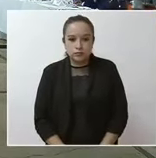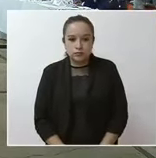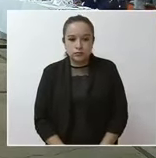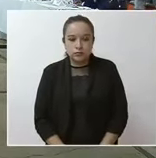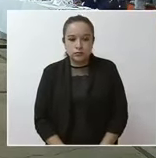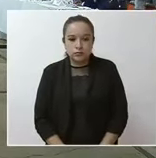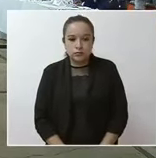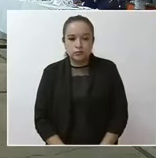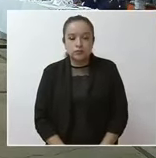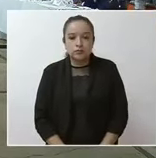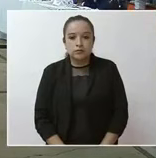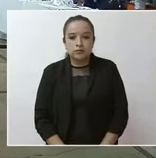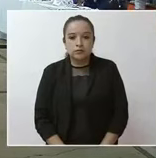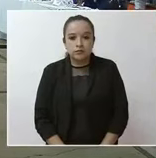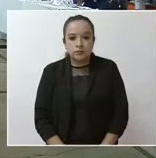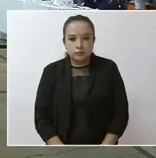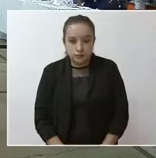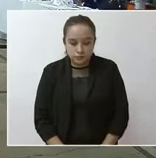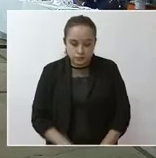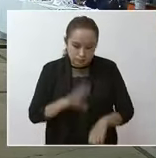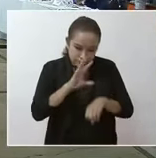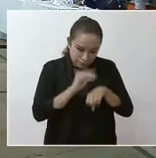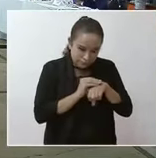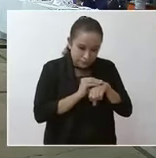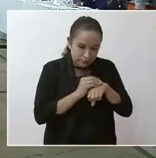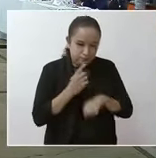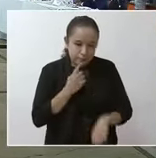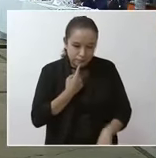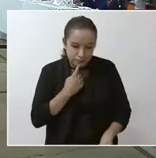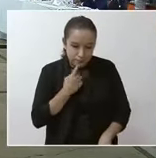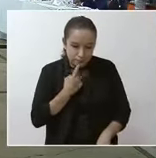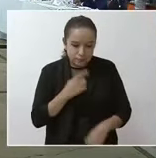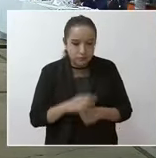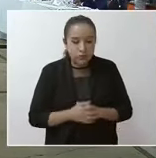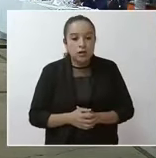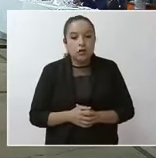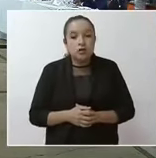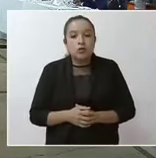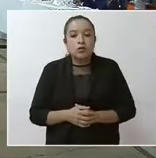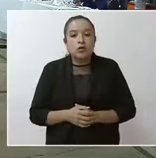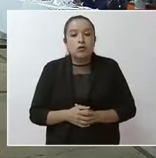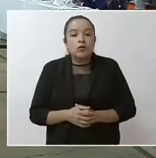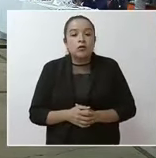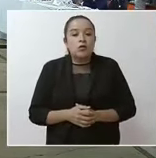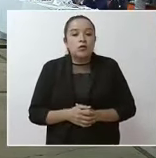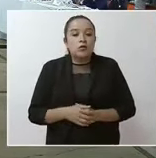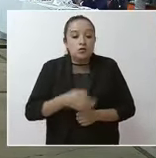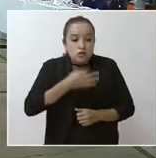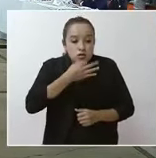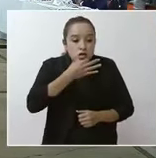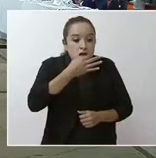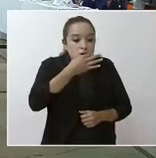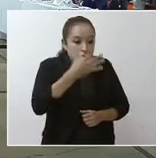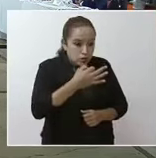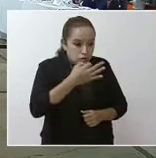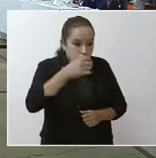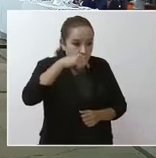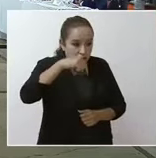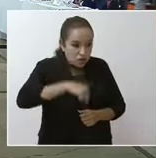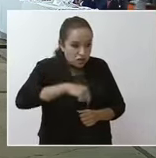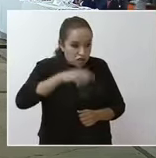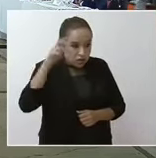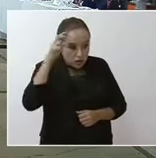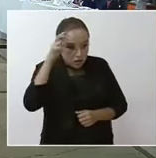Con su permiso, señor Presidente. Me permito hacer de su conocimiento que en el estado de Hidalgo